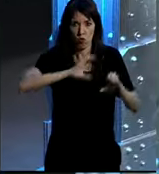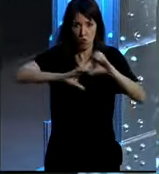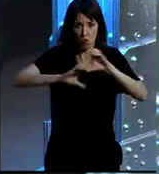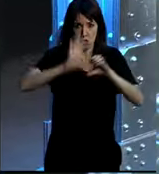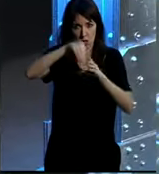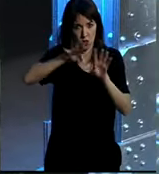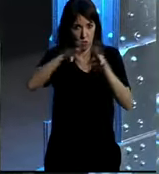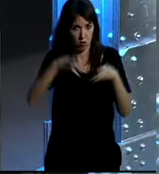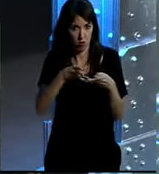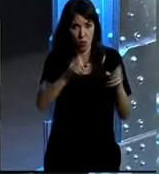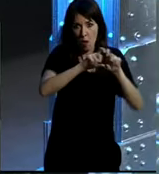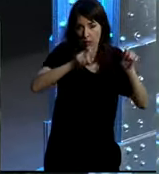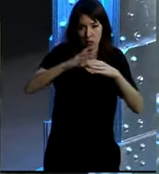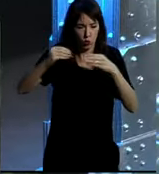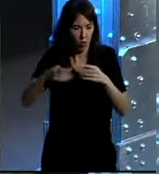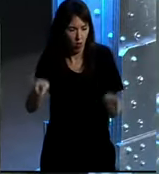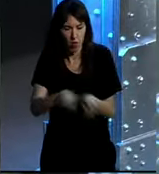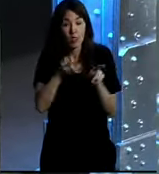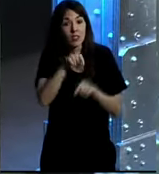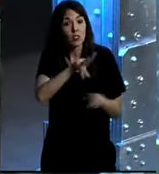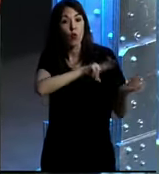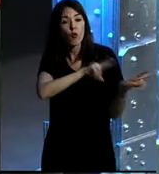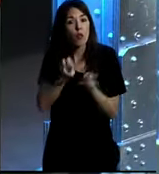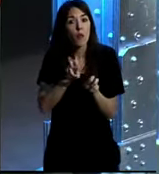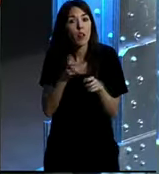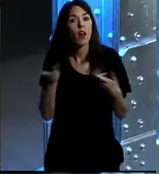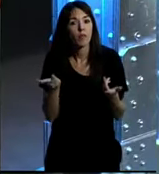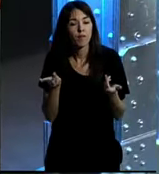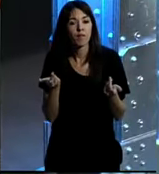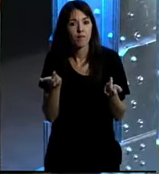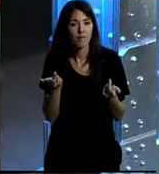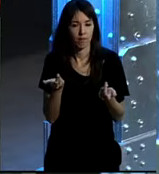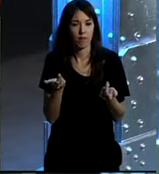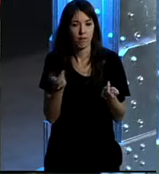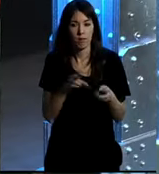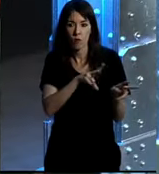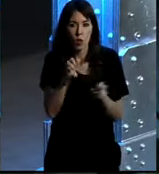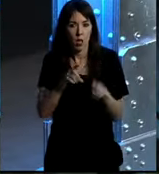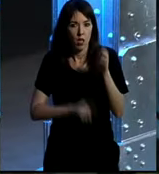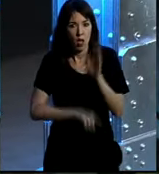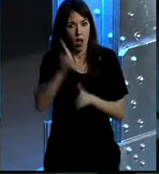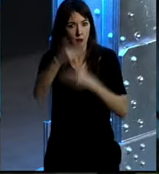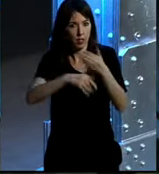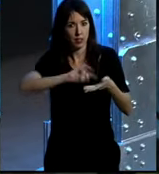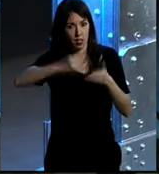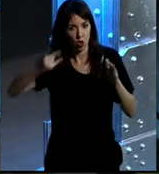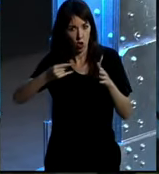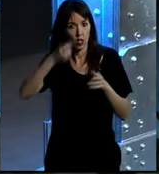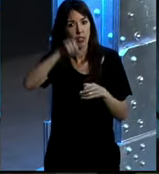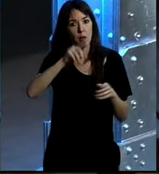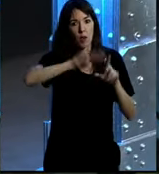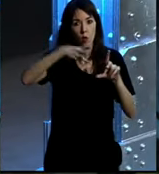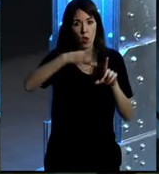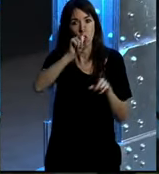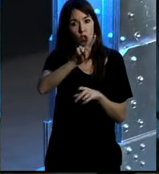individuos. Y esa es la gran novedad que aportan los avances tecnológicos y que aporta la web 2